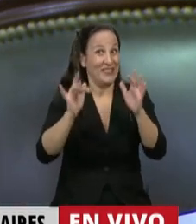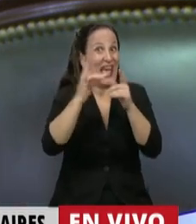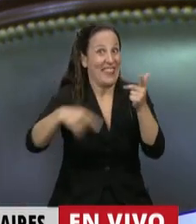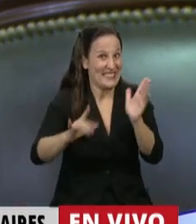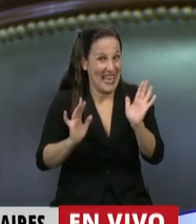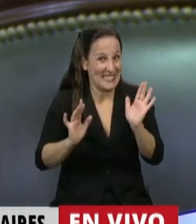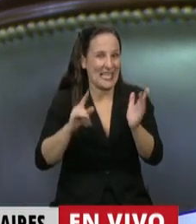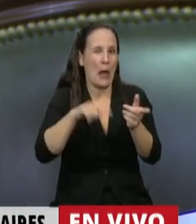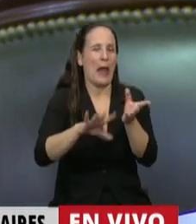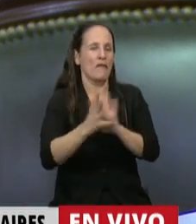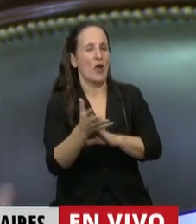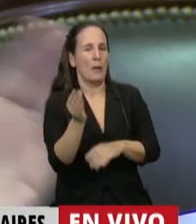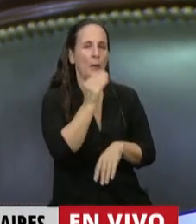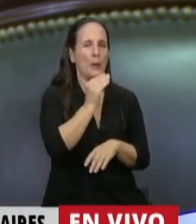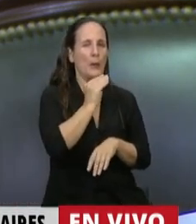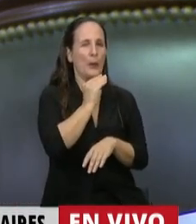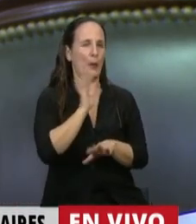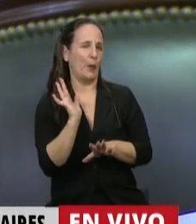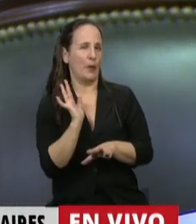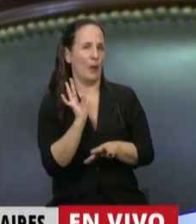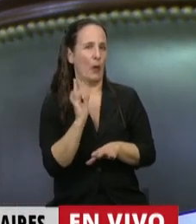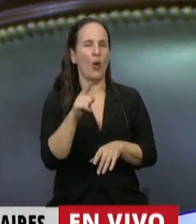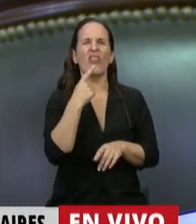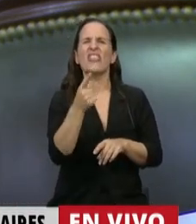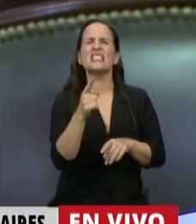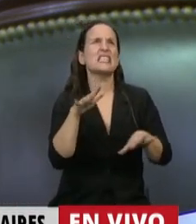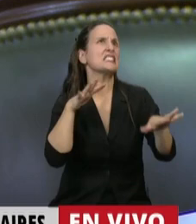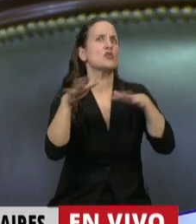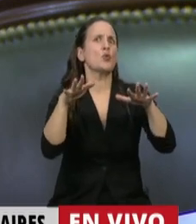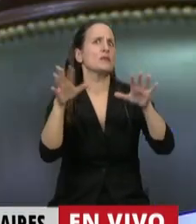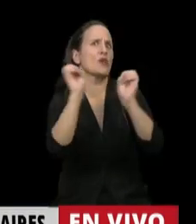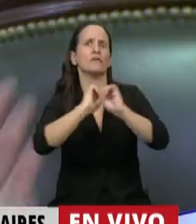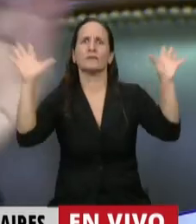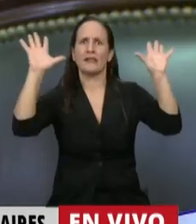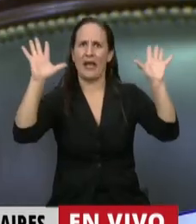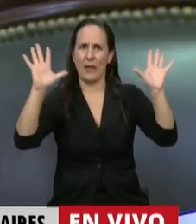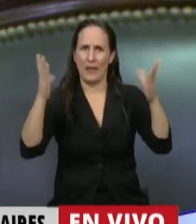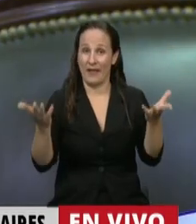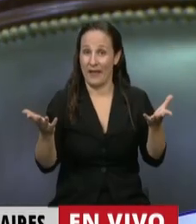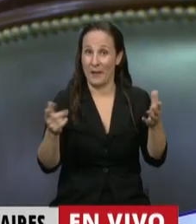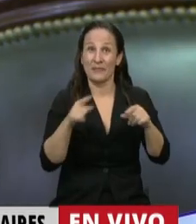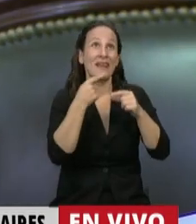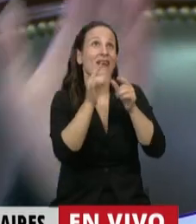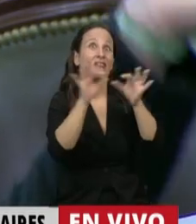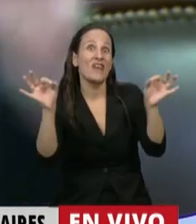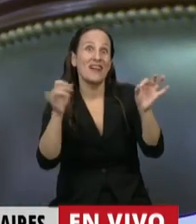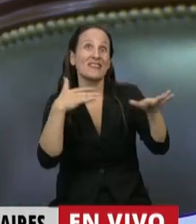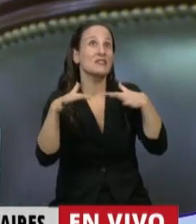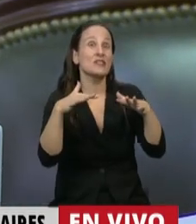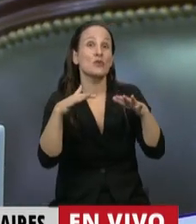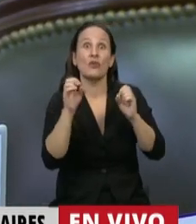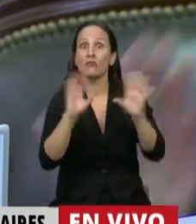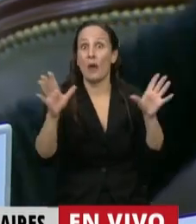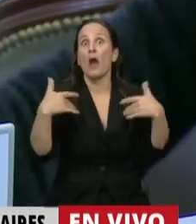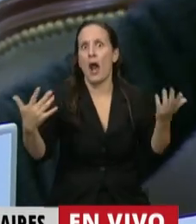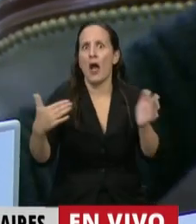disfrazar. No en casos de fuerza mayor. ¡Epa! No va a faltar el gobierno que aduzca que